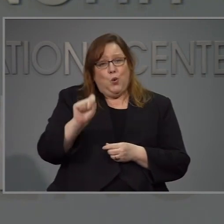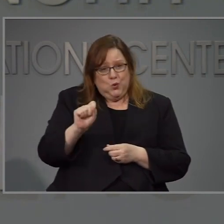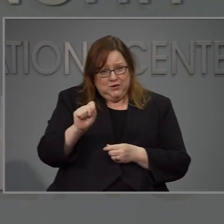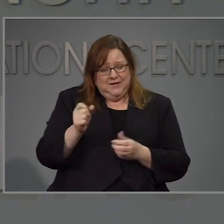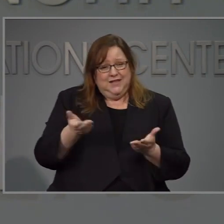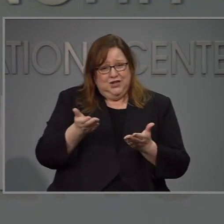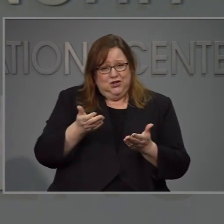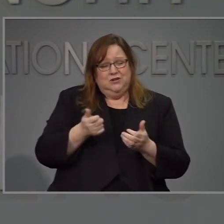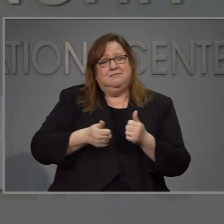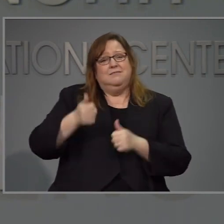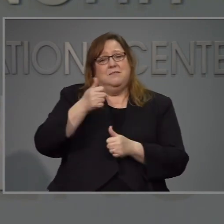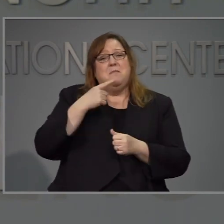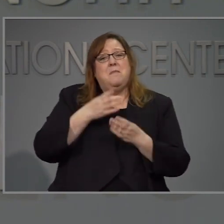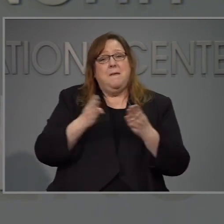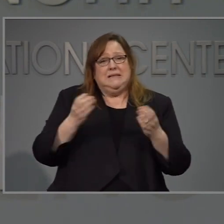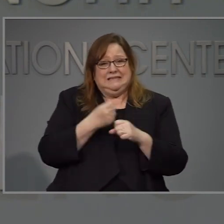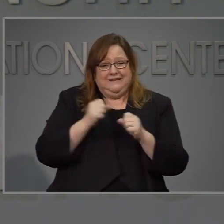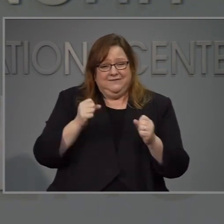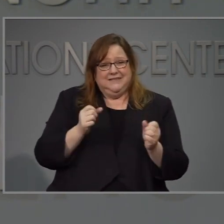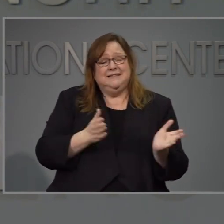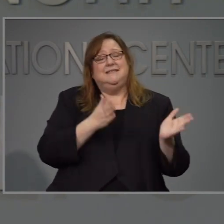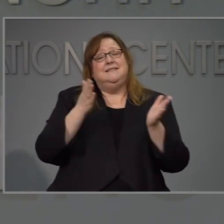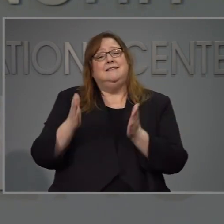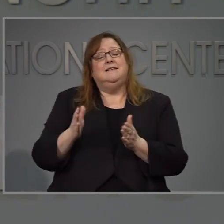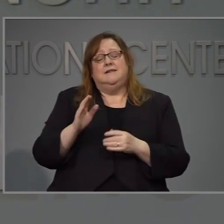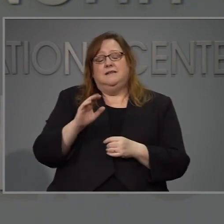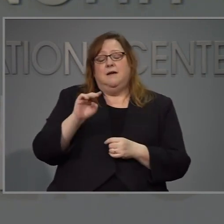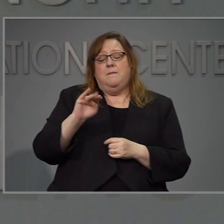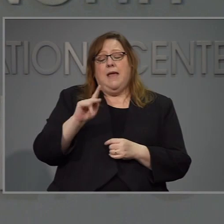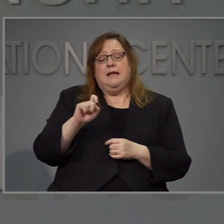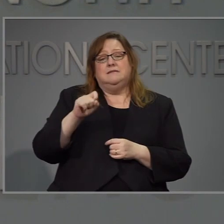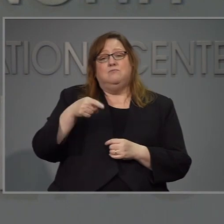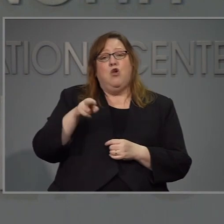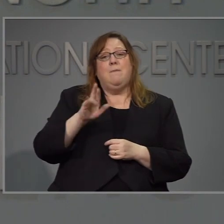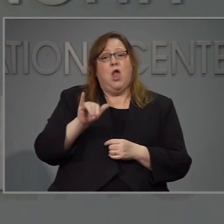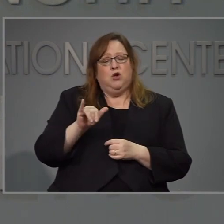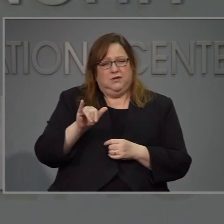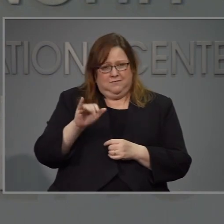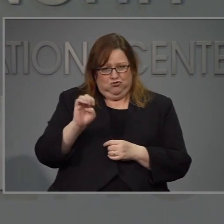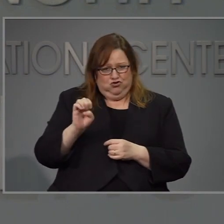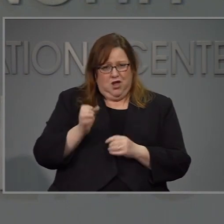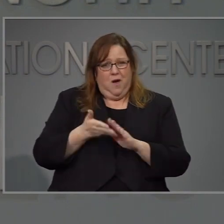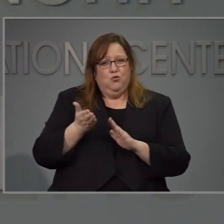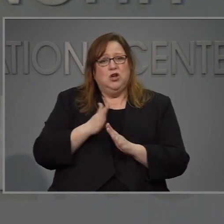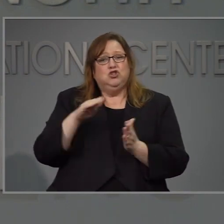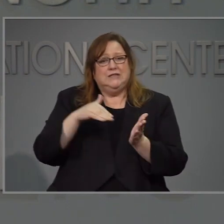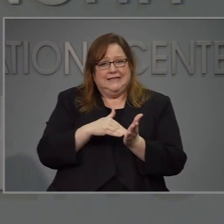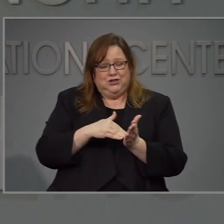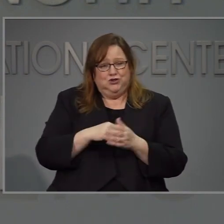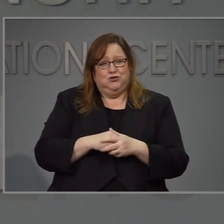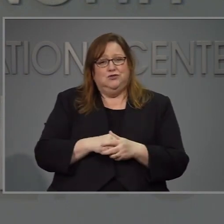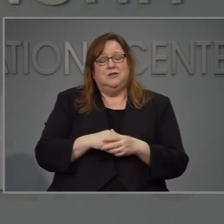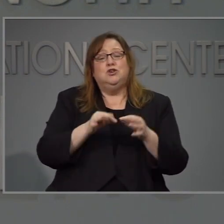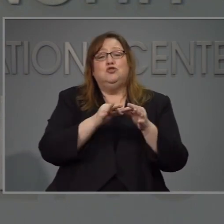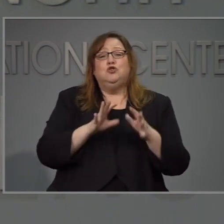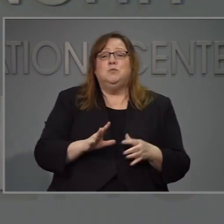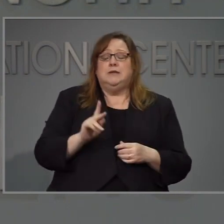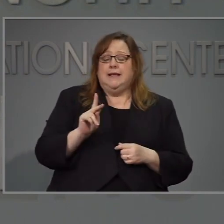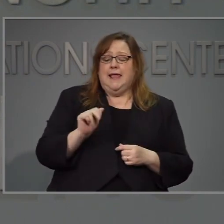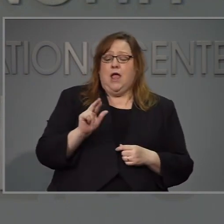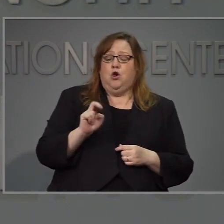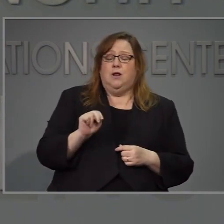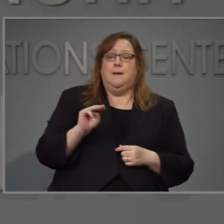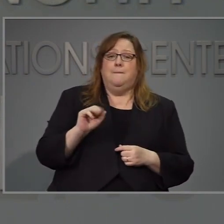spray berry. karen magoon y nico fox son nuestras intérpretes de idioma de señas estadounidense y tras las cámaras